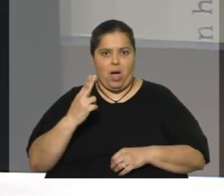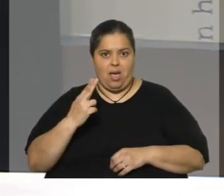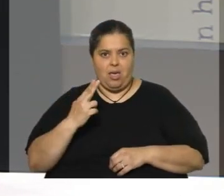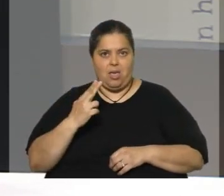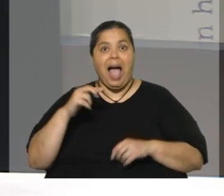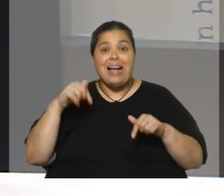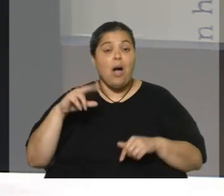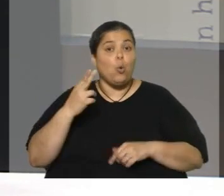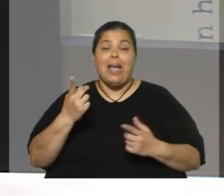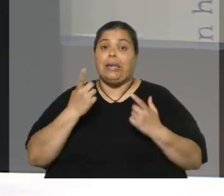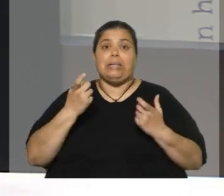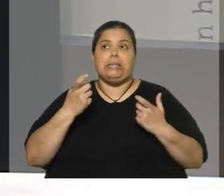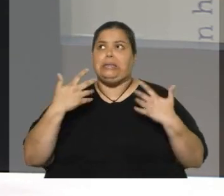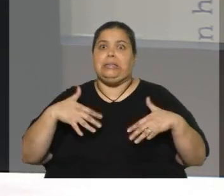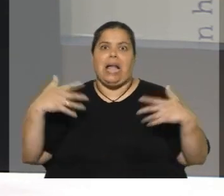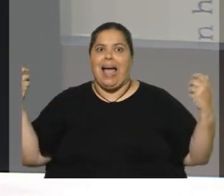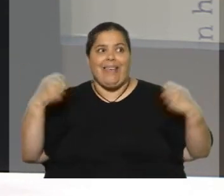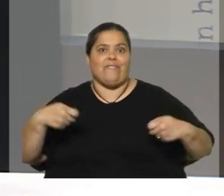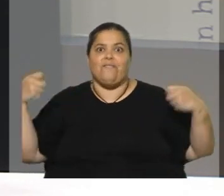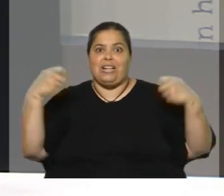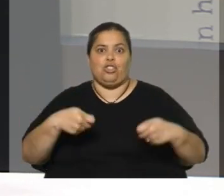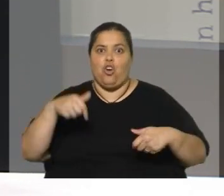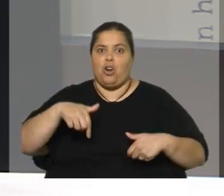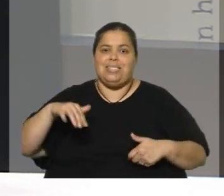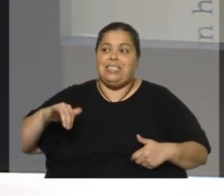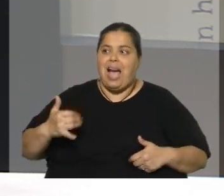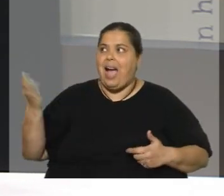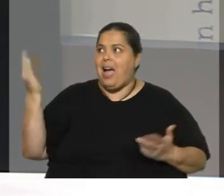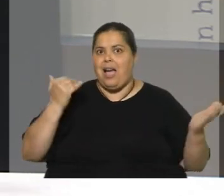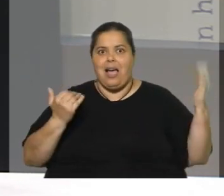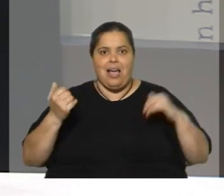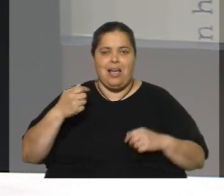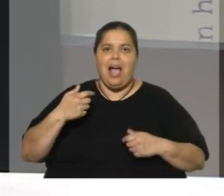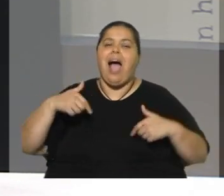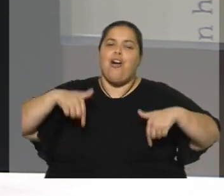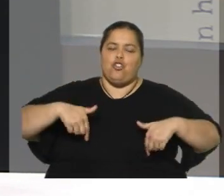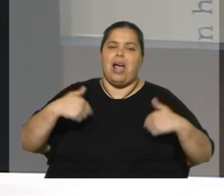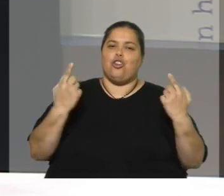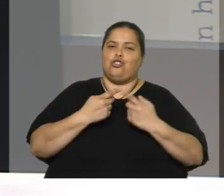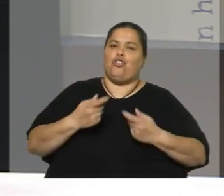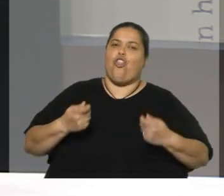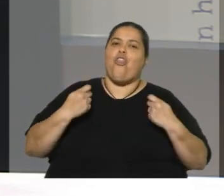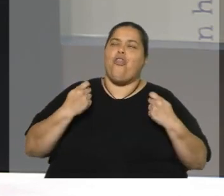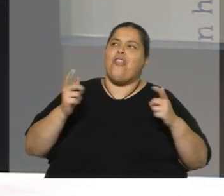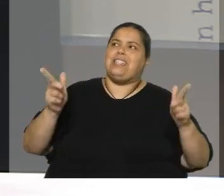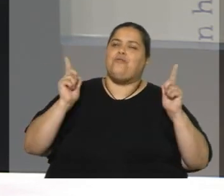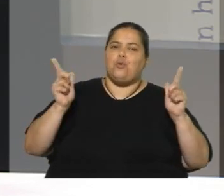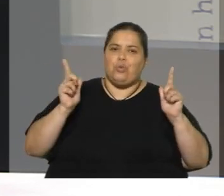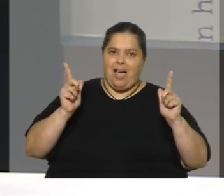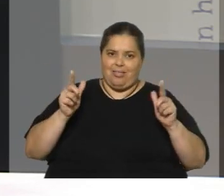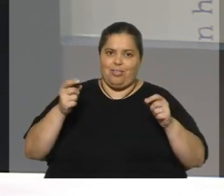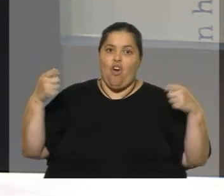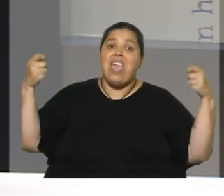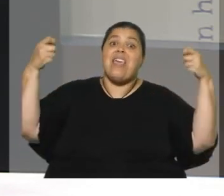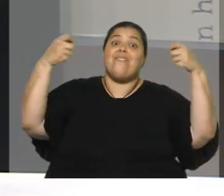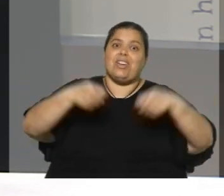como pan caliente inversiones. Recordemos que estamos en este momento disfrutando, digamos, de la inversión más grande de la historia que es UPM2,